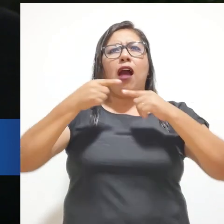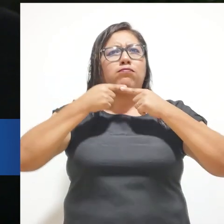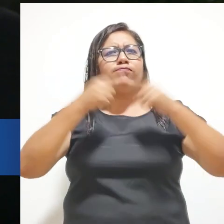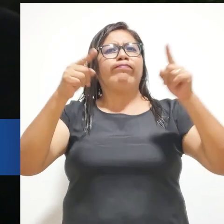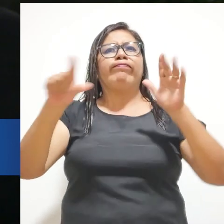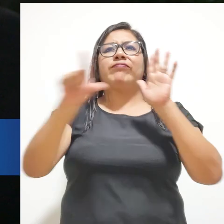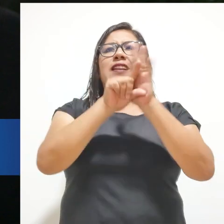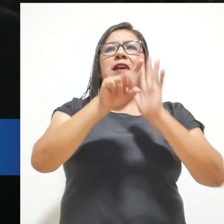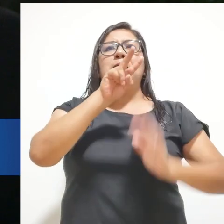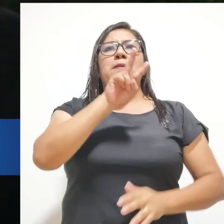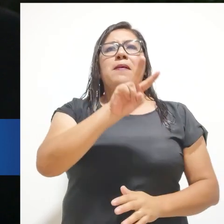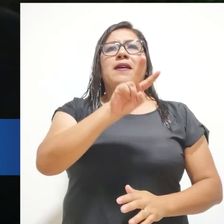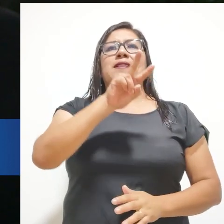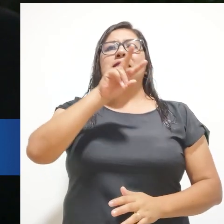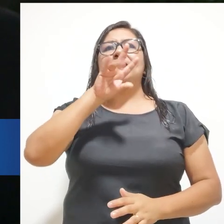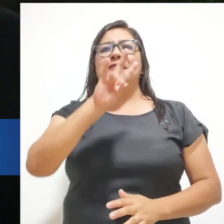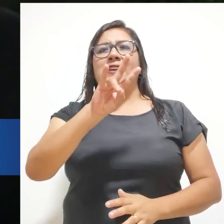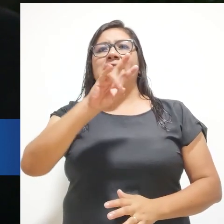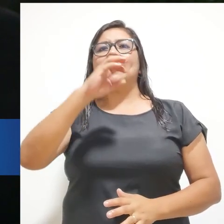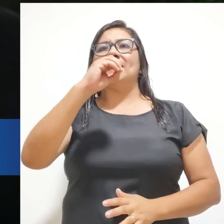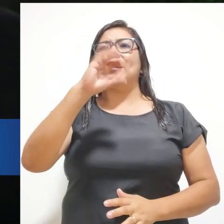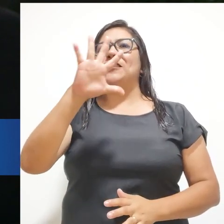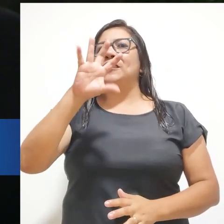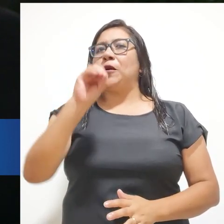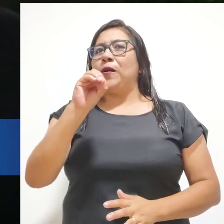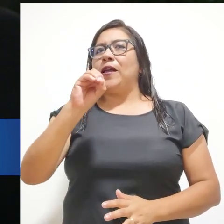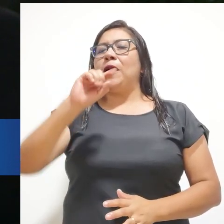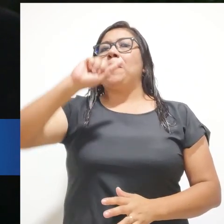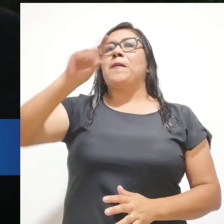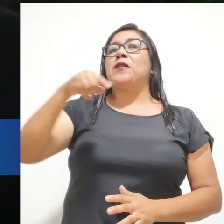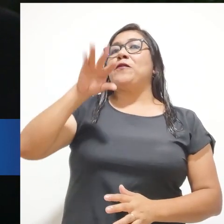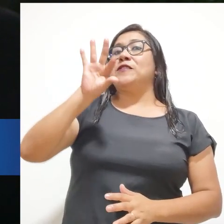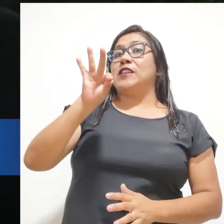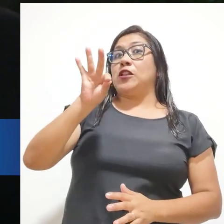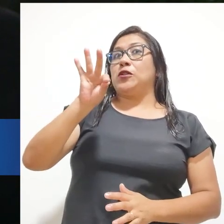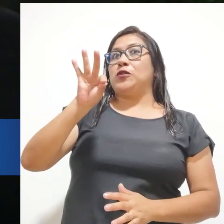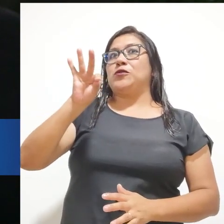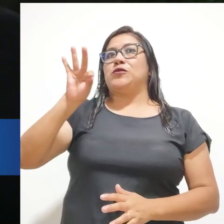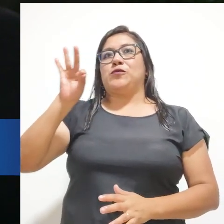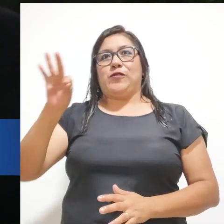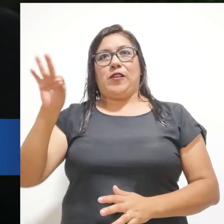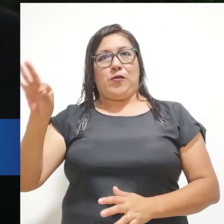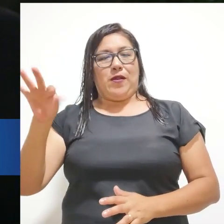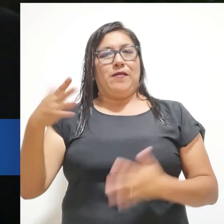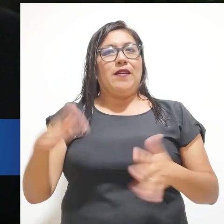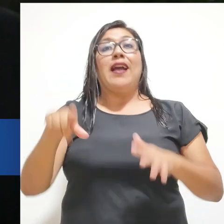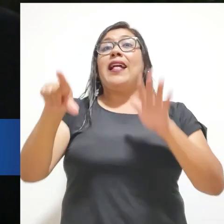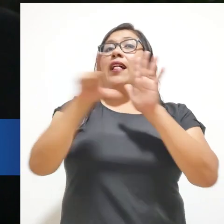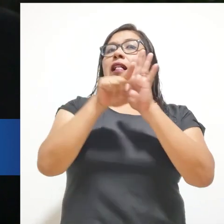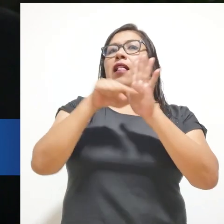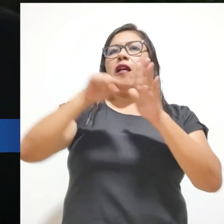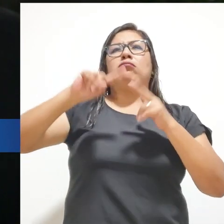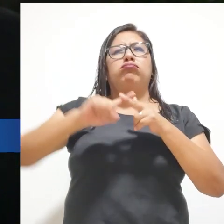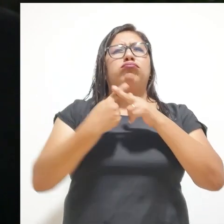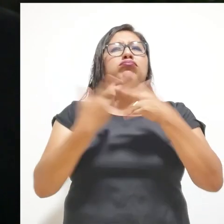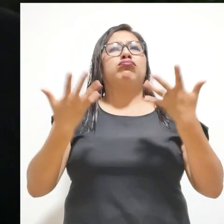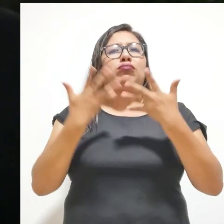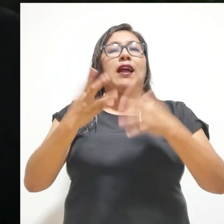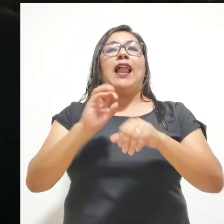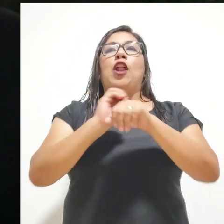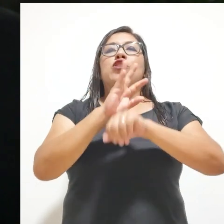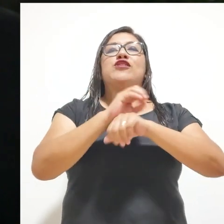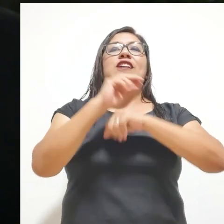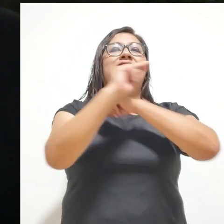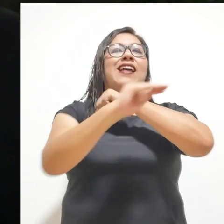se promulga la Ley 27.050 en 1999. Y esta ley da origen